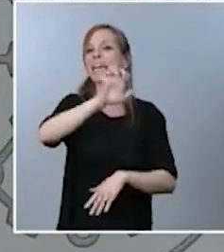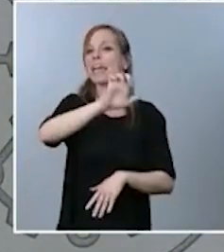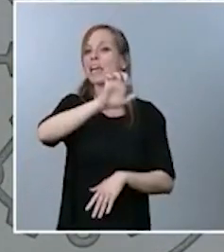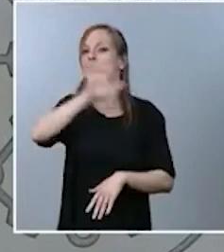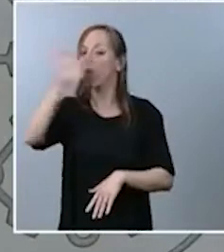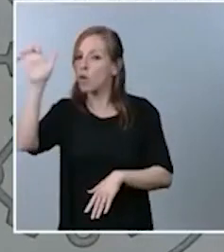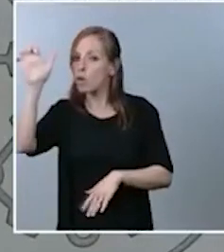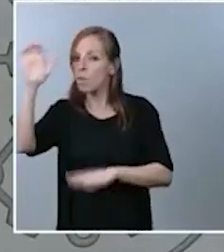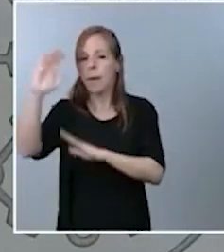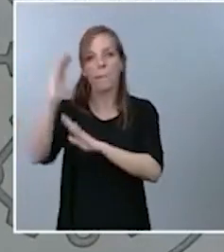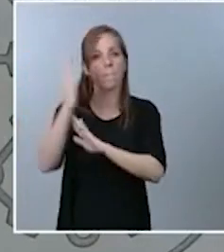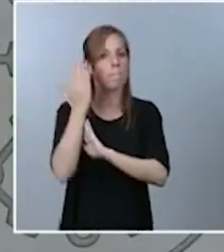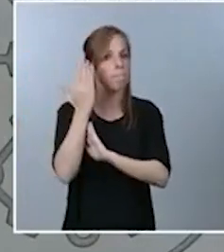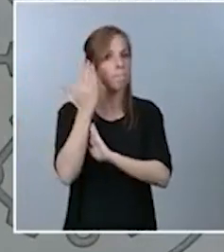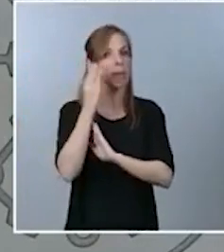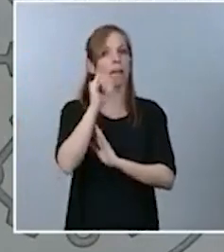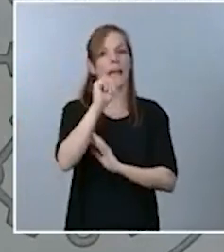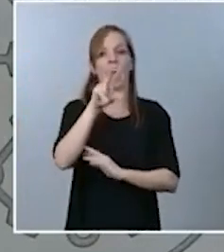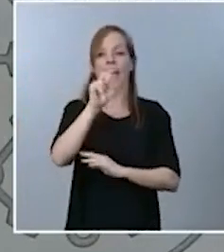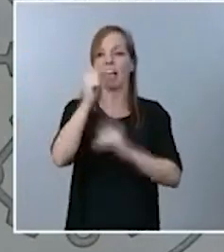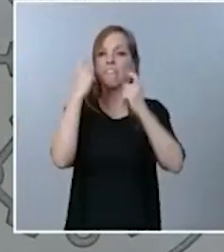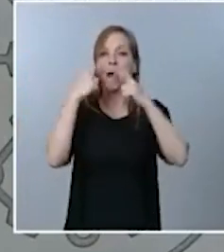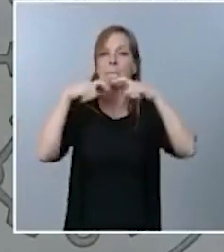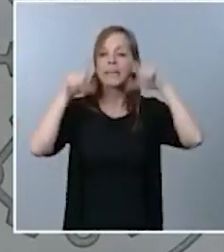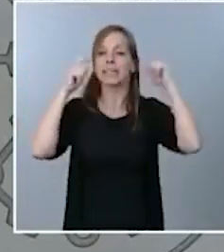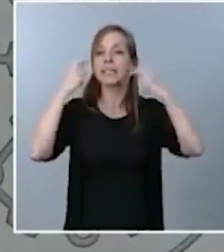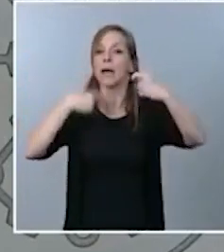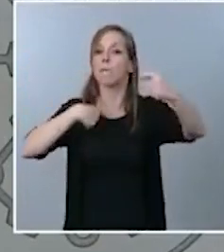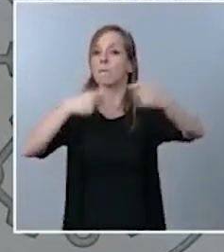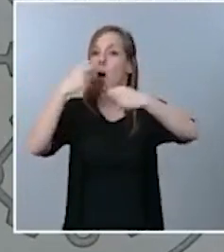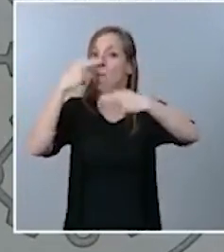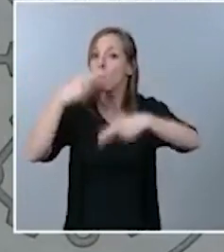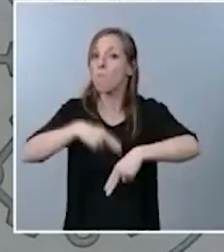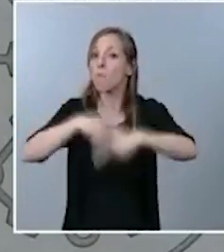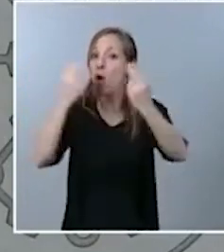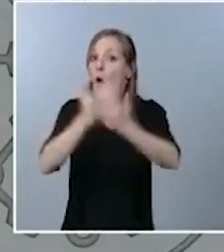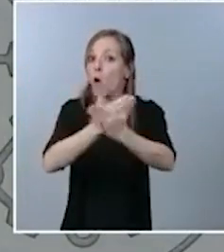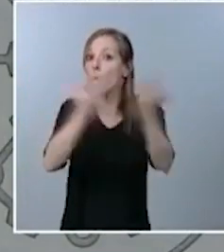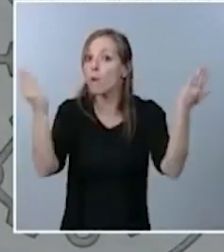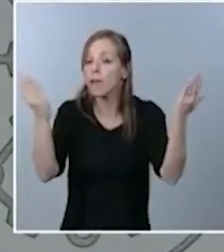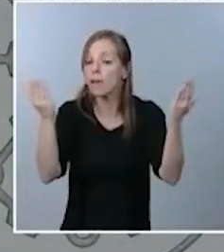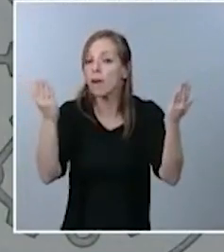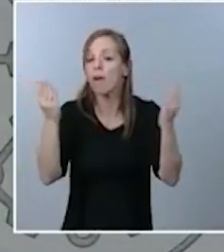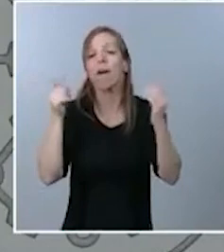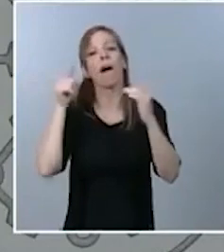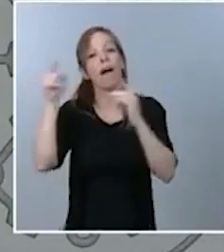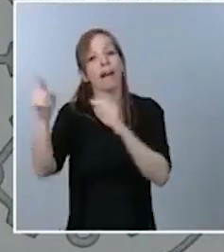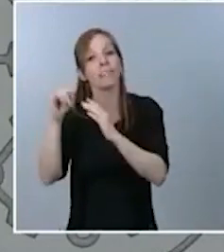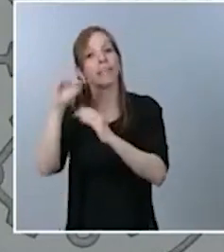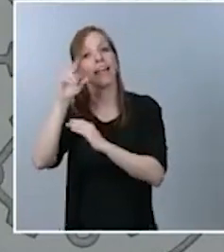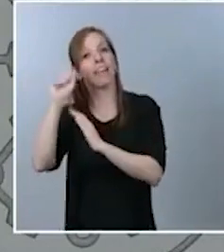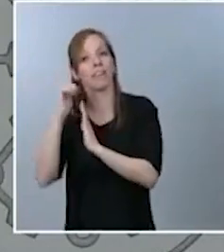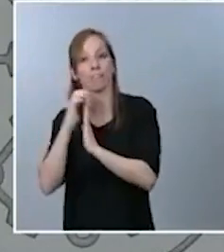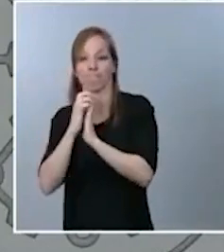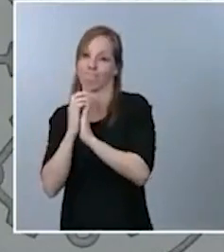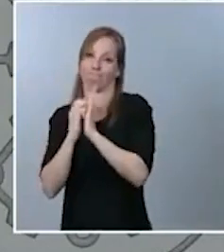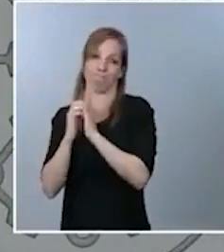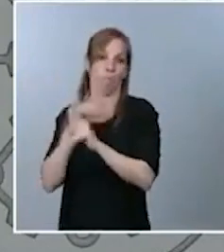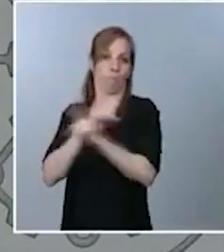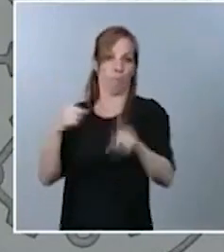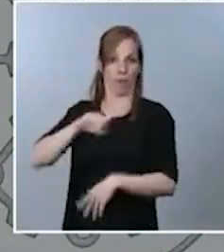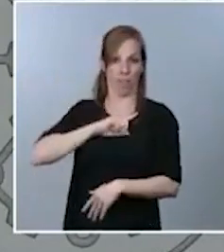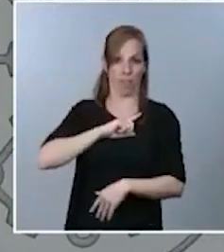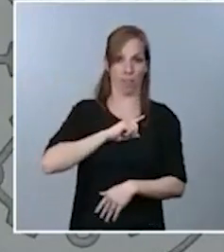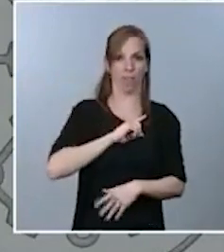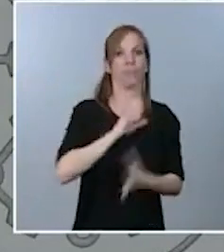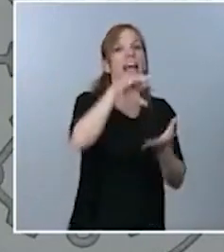baje el IVA de las mascarillas venta al público, no el IVA de las mascarillas que se dispensa en los centros sanitarios.